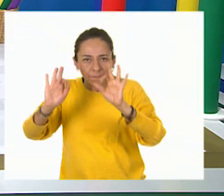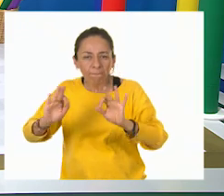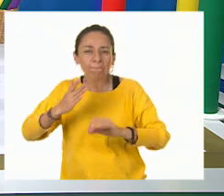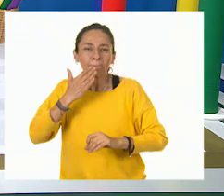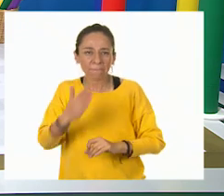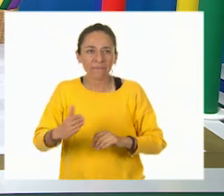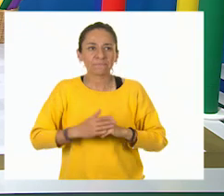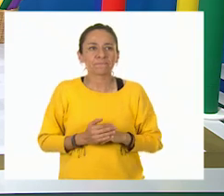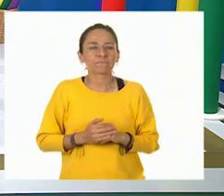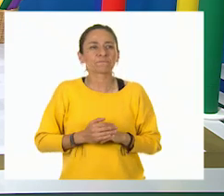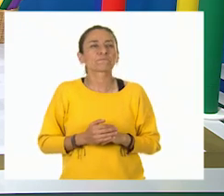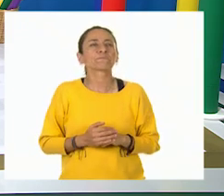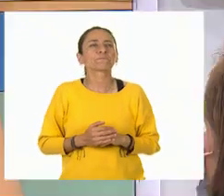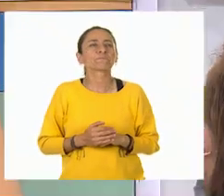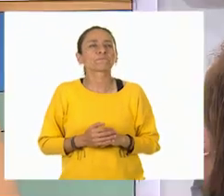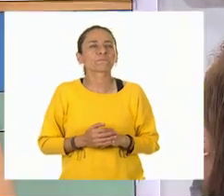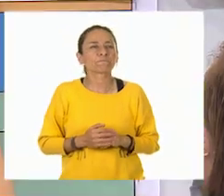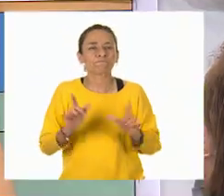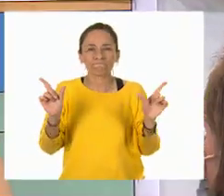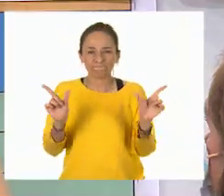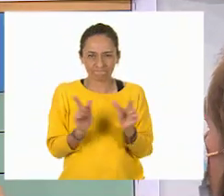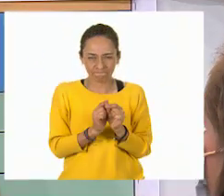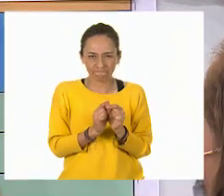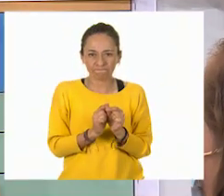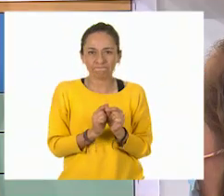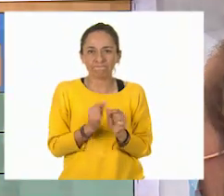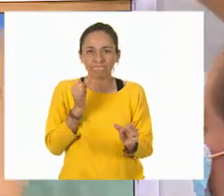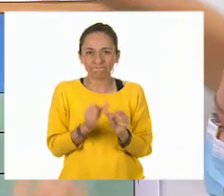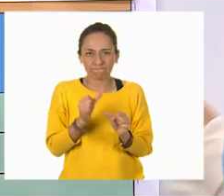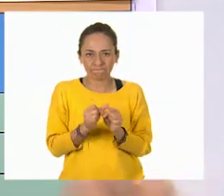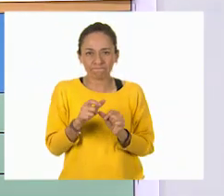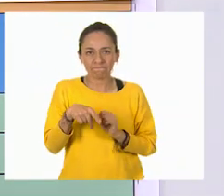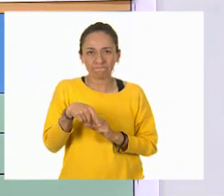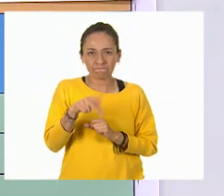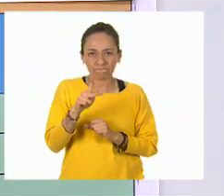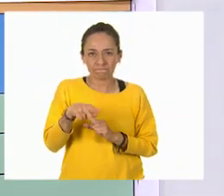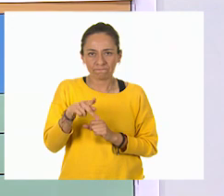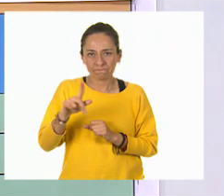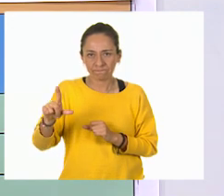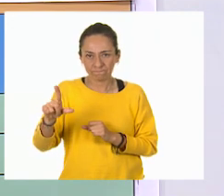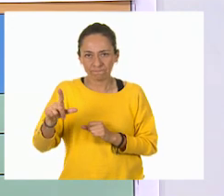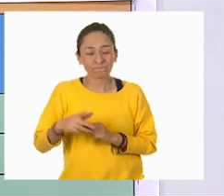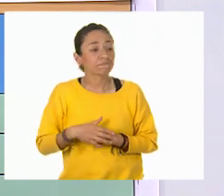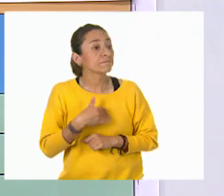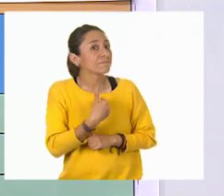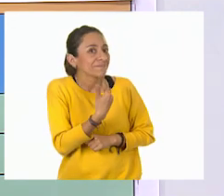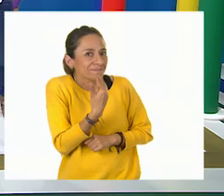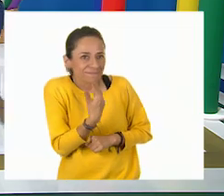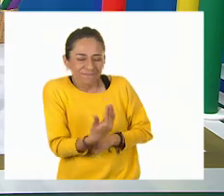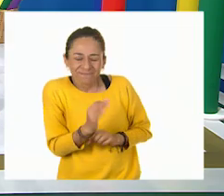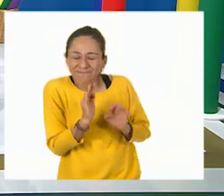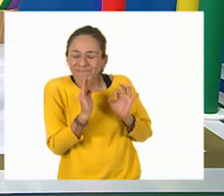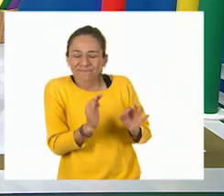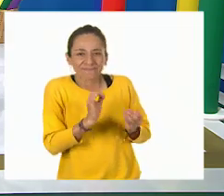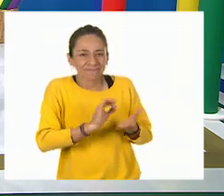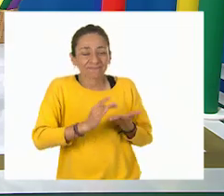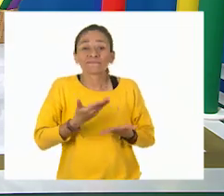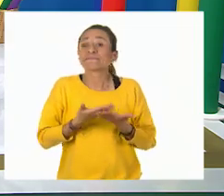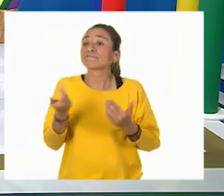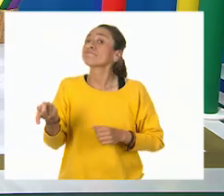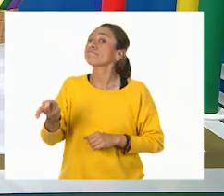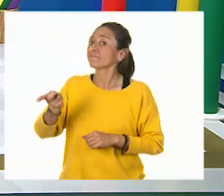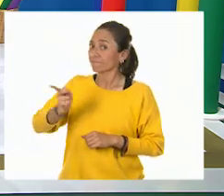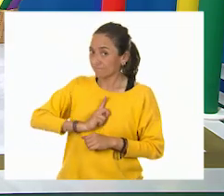Perfecto. Ahí está. Muy bien. Gracias, Jenny. Perfecto. Y ahora sí, es mi